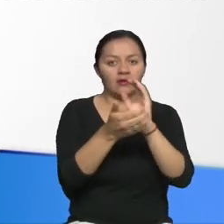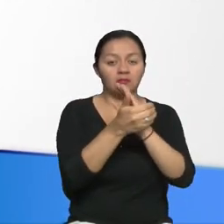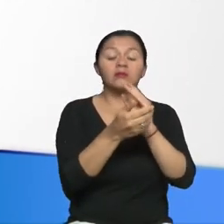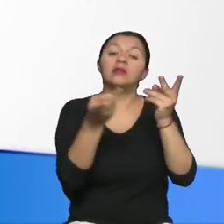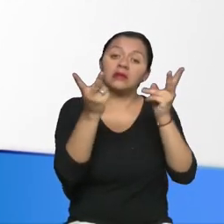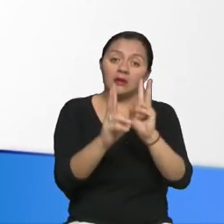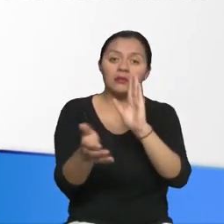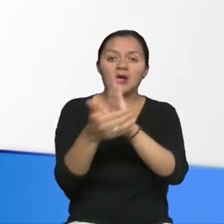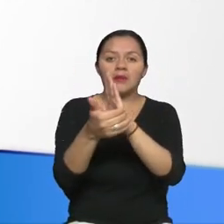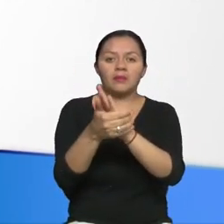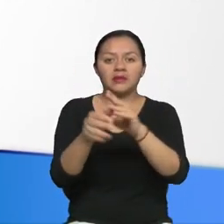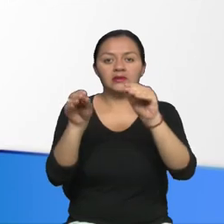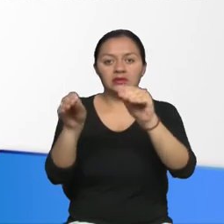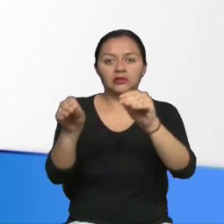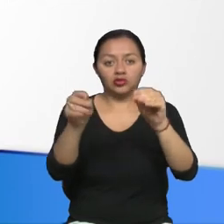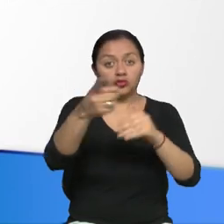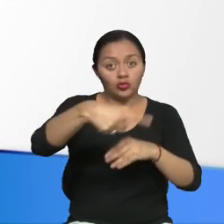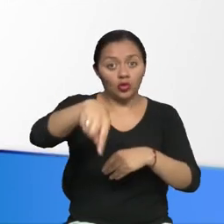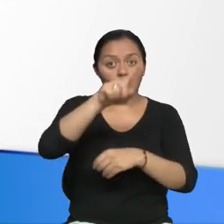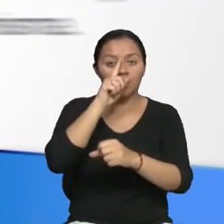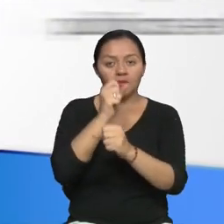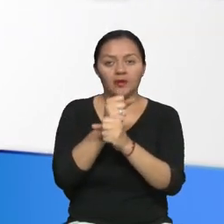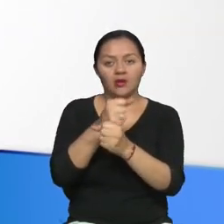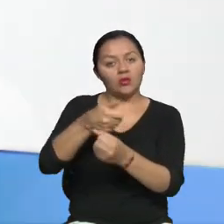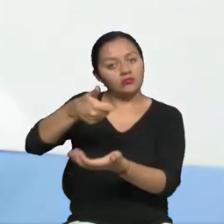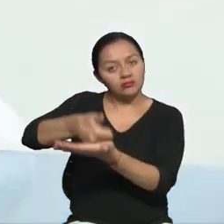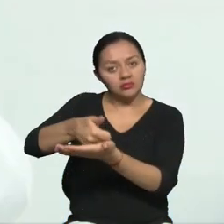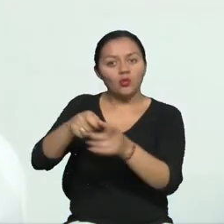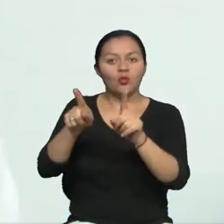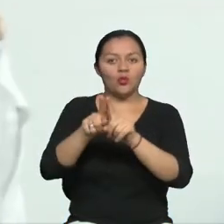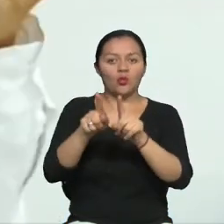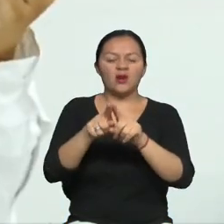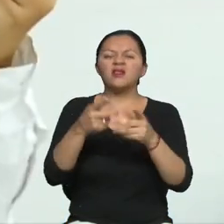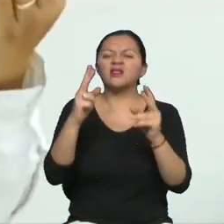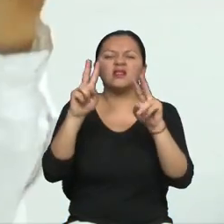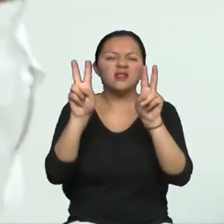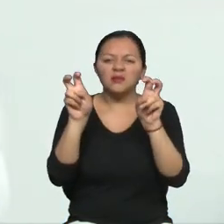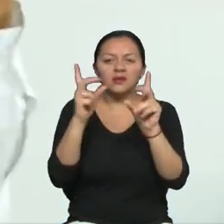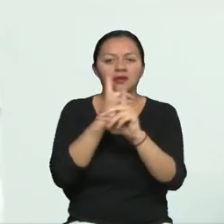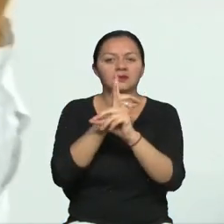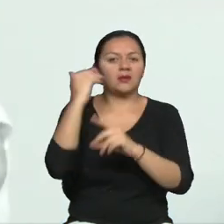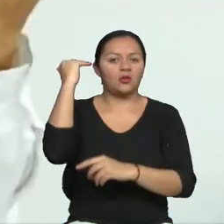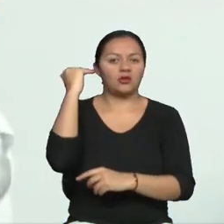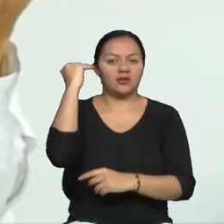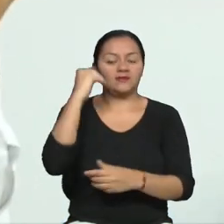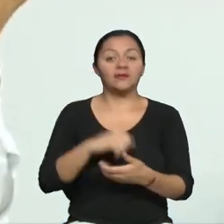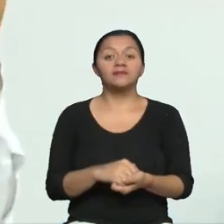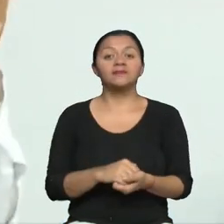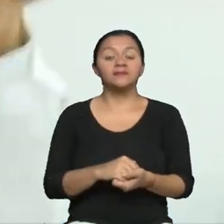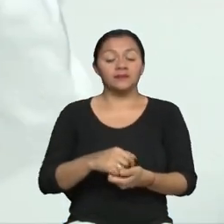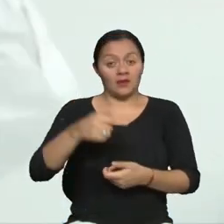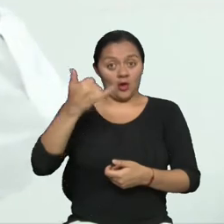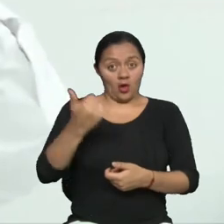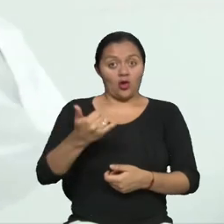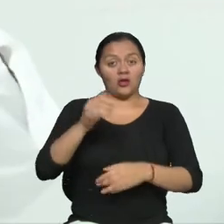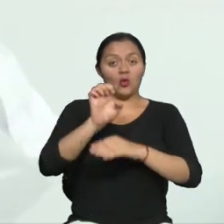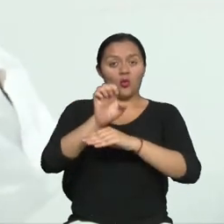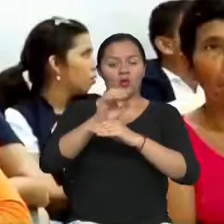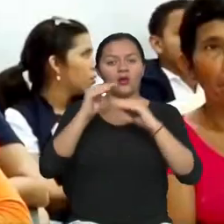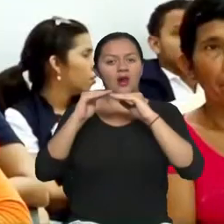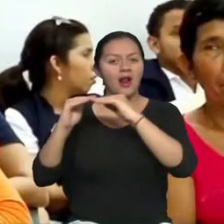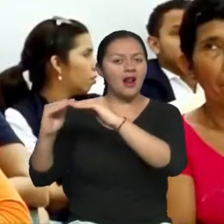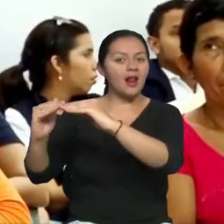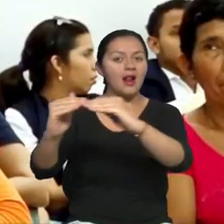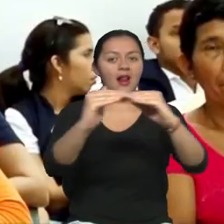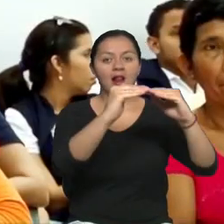de las y los servidores públicos en la misma. En el Ecuador se han estandarizado los cursos de lengua de